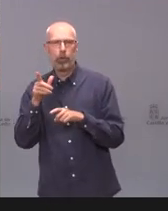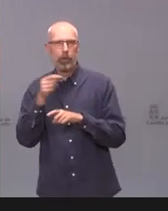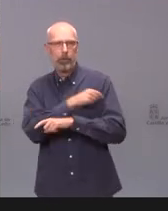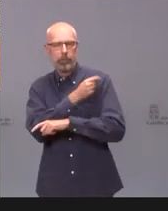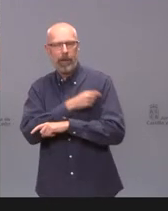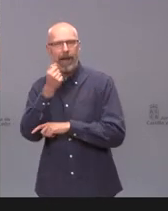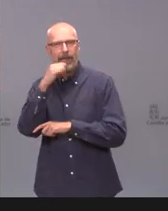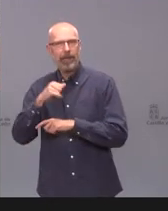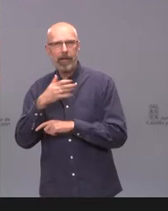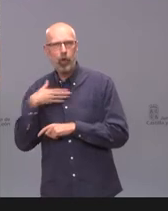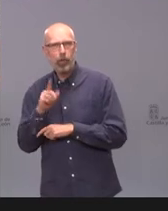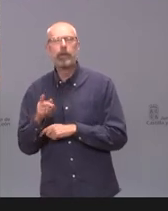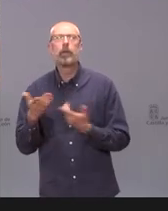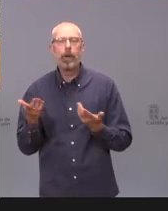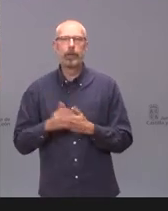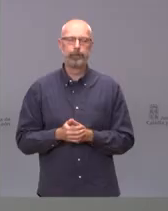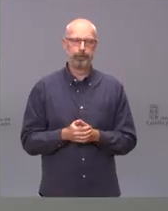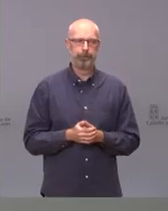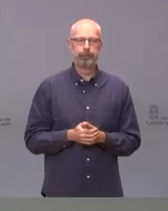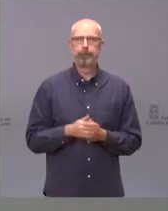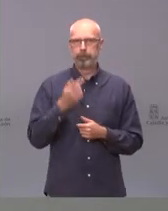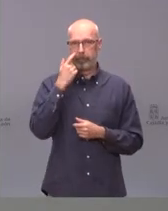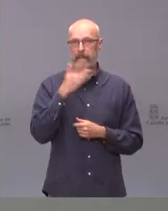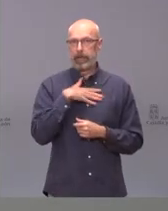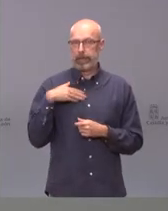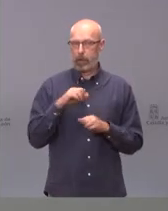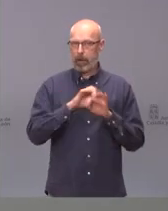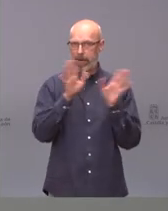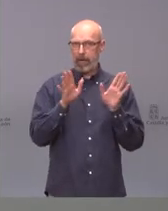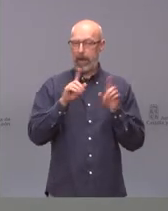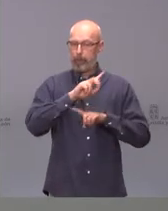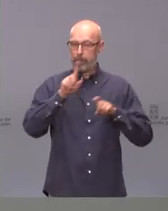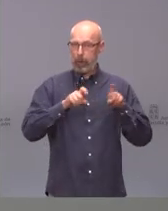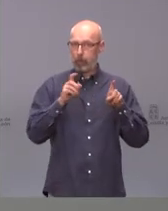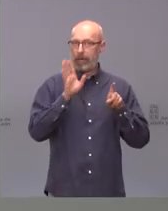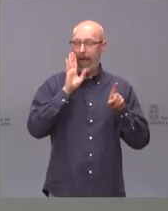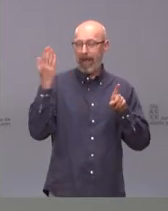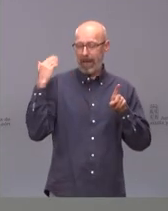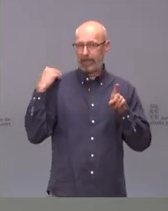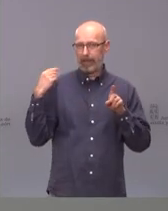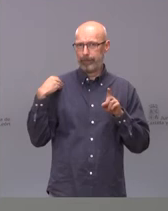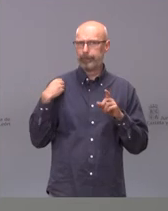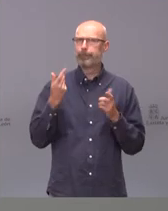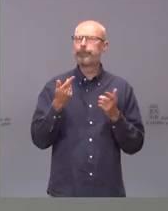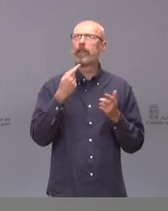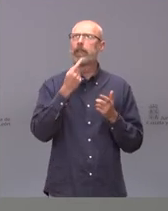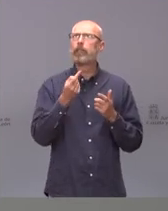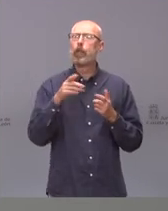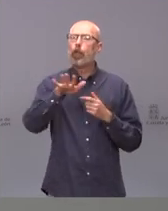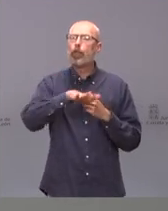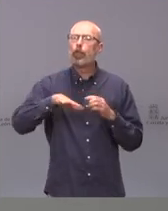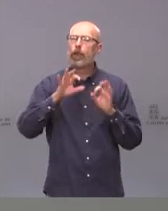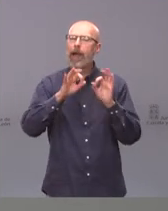Bueno, hay una cosa que quiero aclarar de una pregunta anterior, en la que he dicho que en la zona básica del Erma,